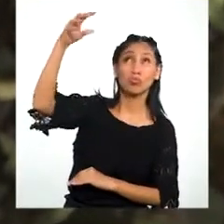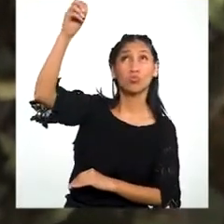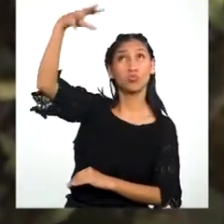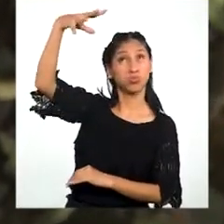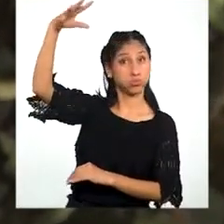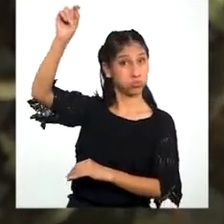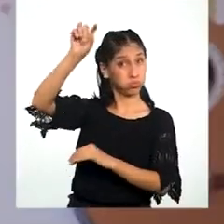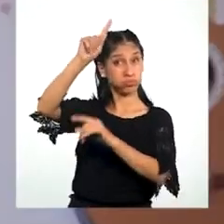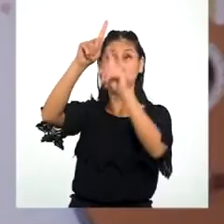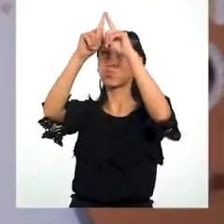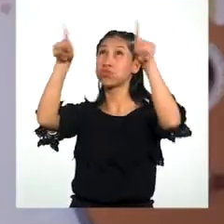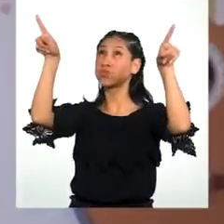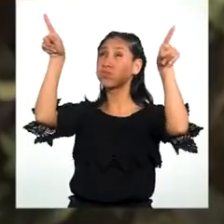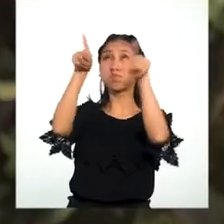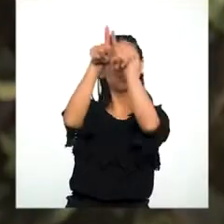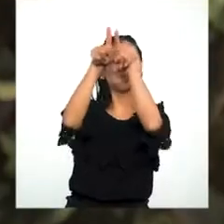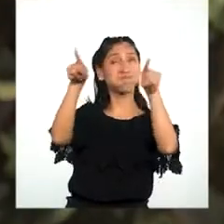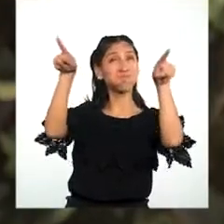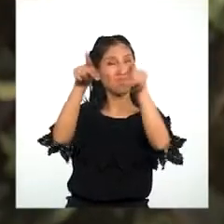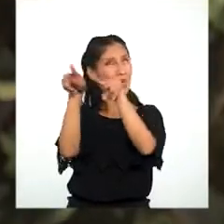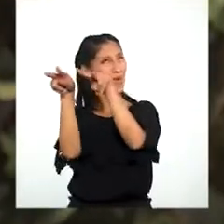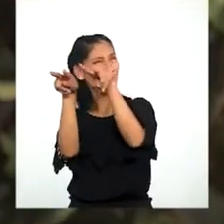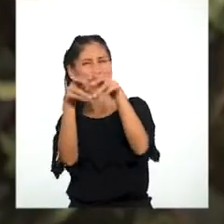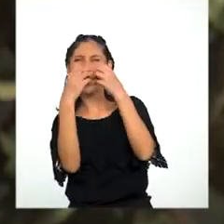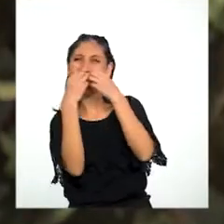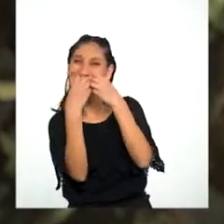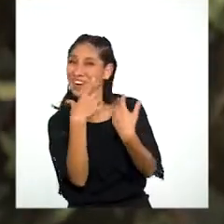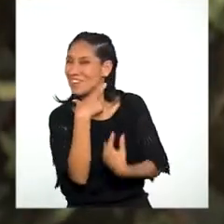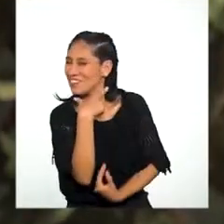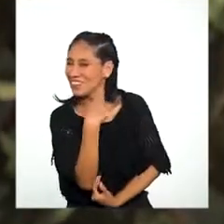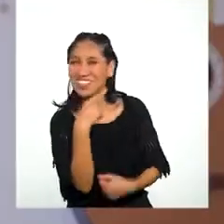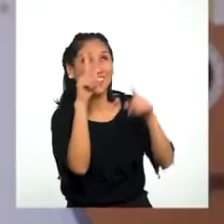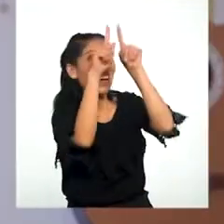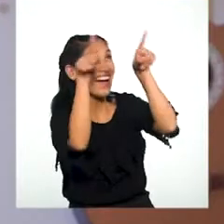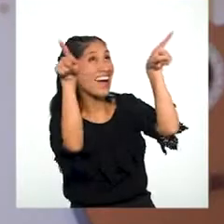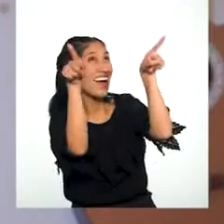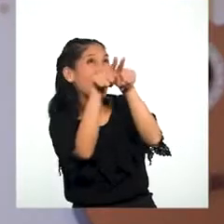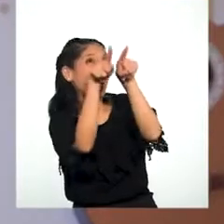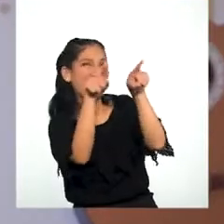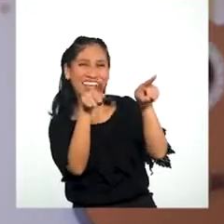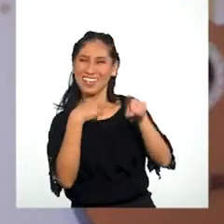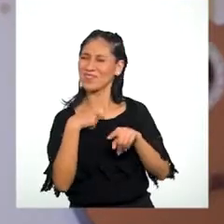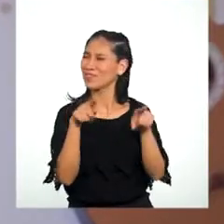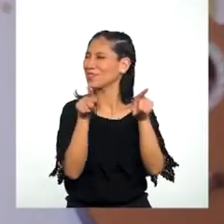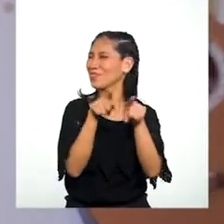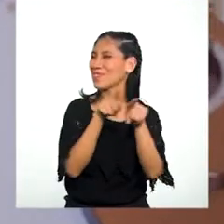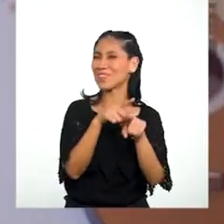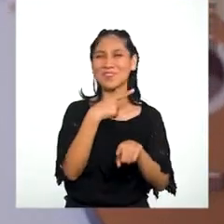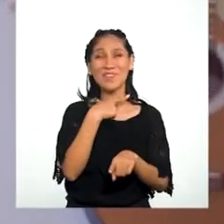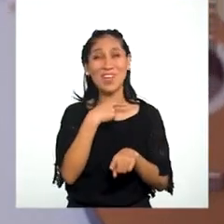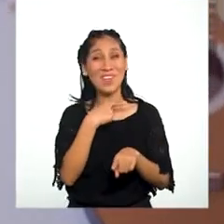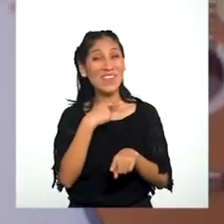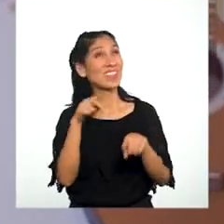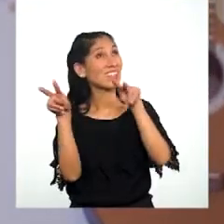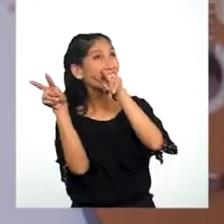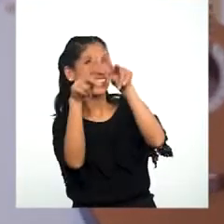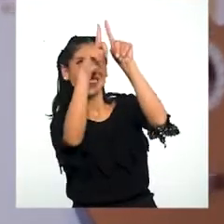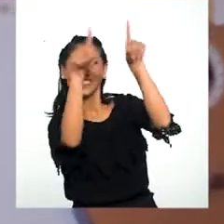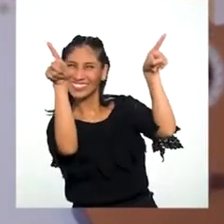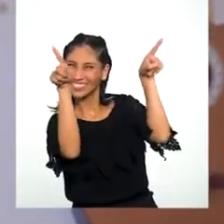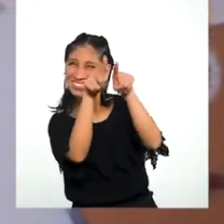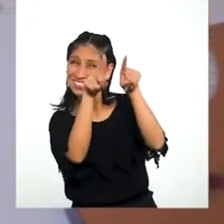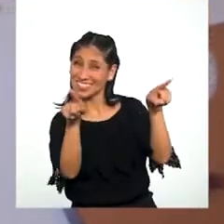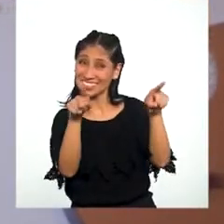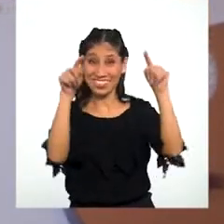estrellado ¡Me encantan las estrellas! A mí también me gustan mucho las estrellas Por